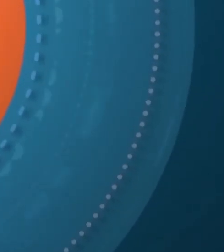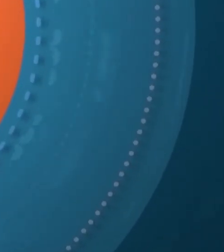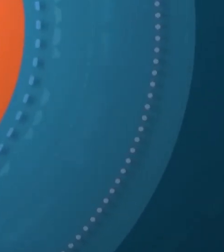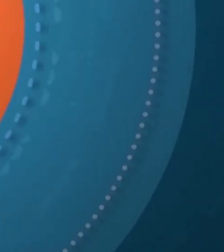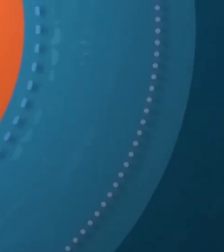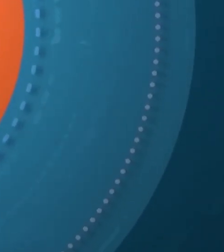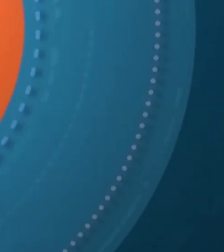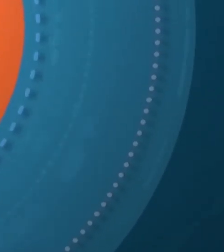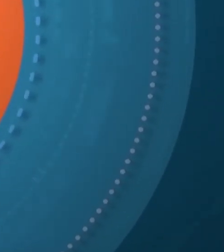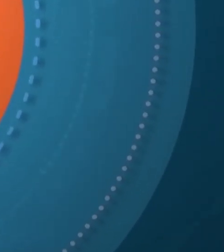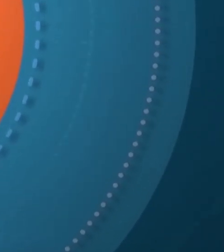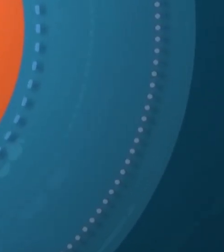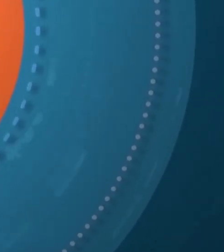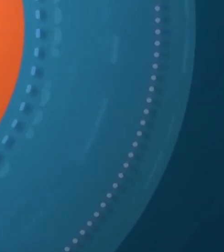Gracias. Gracias.